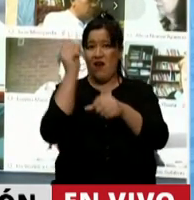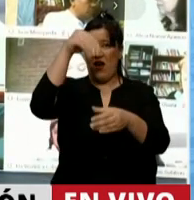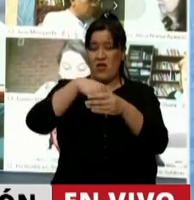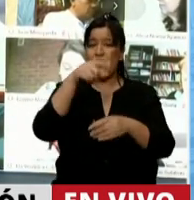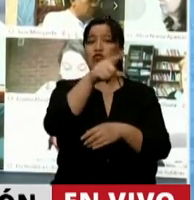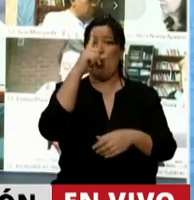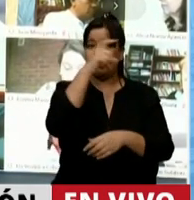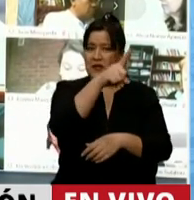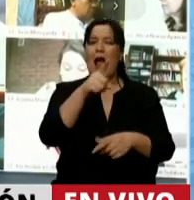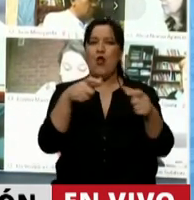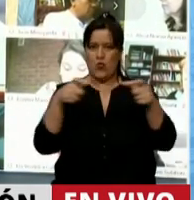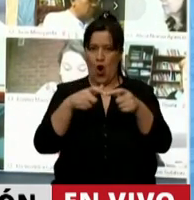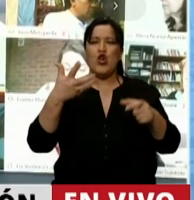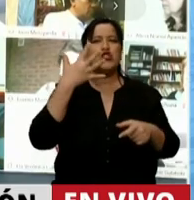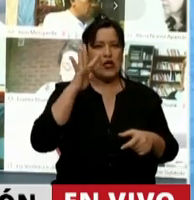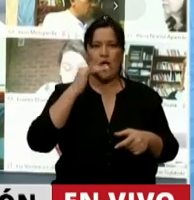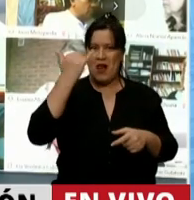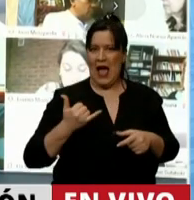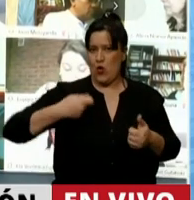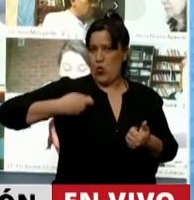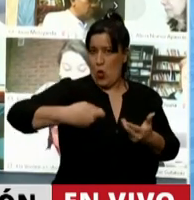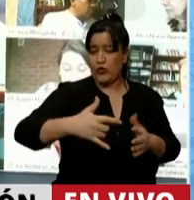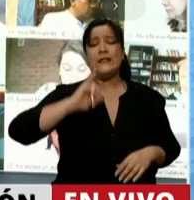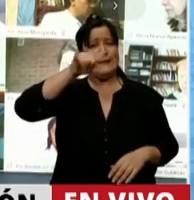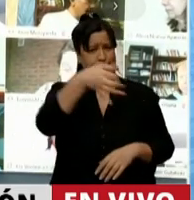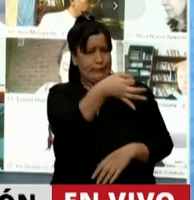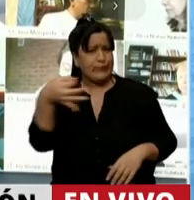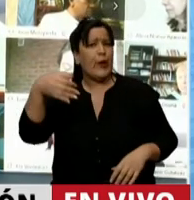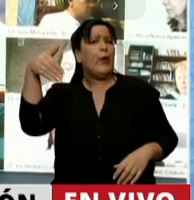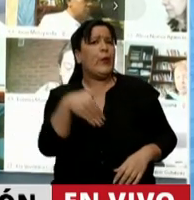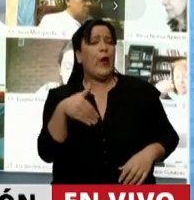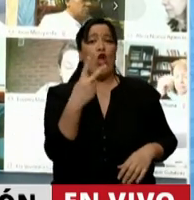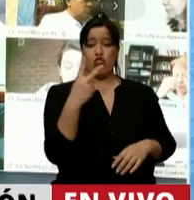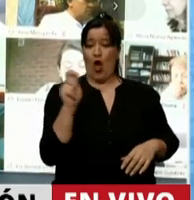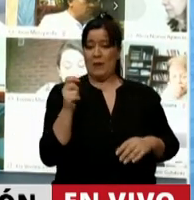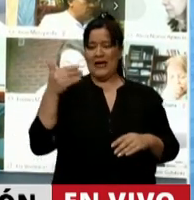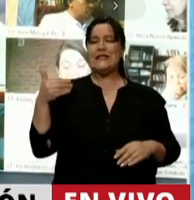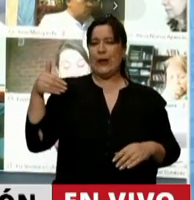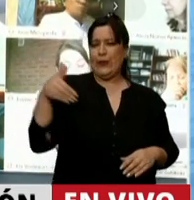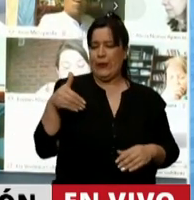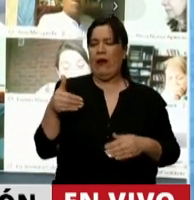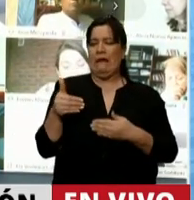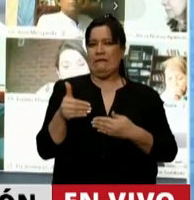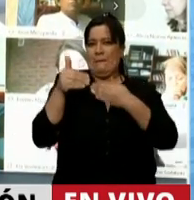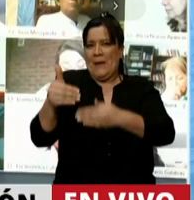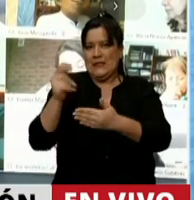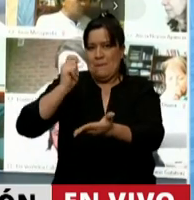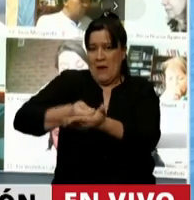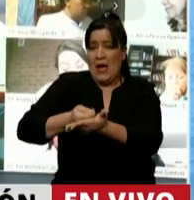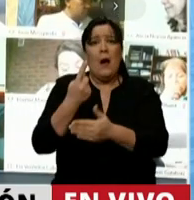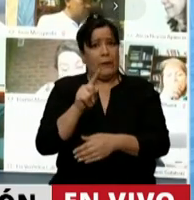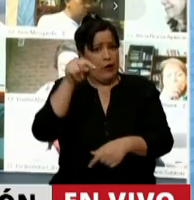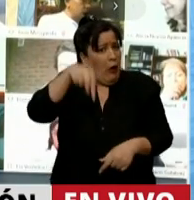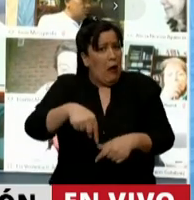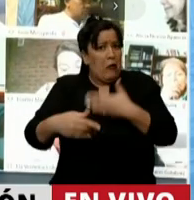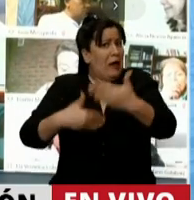están recibiendo este bono. Es cierto que hubo demora en los primeros dos meses para pagarlo, pero también es cierto que ya